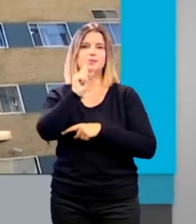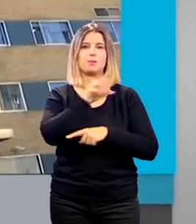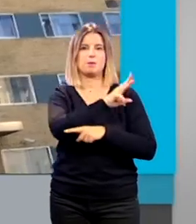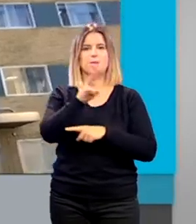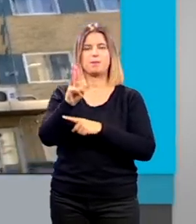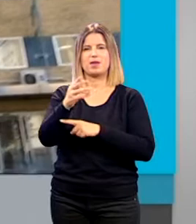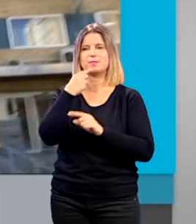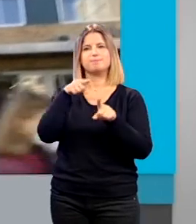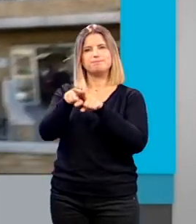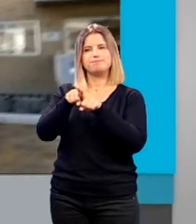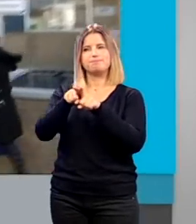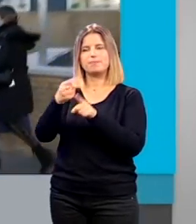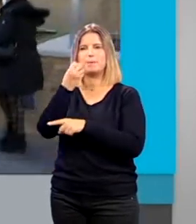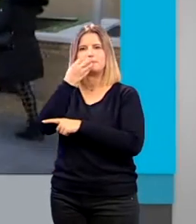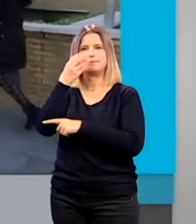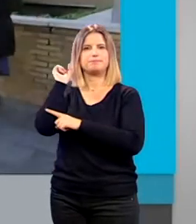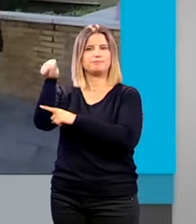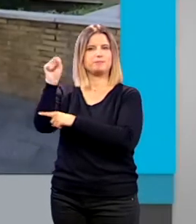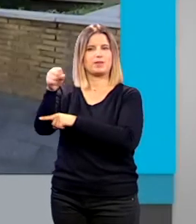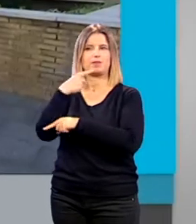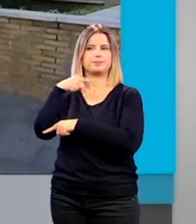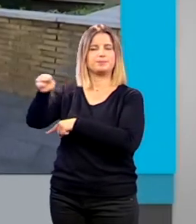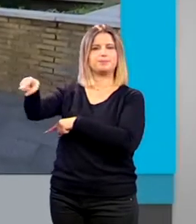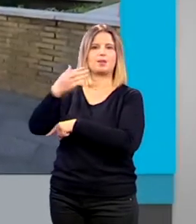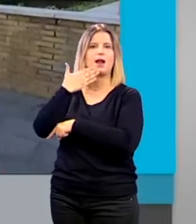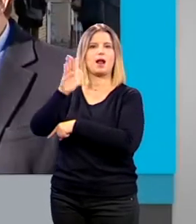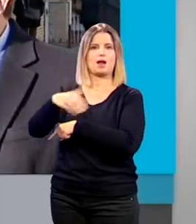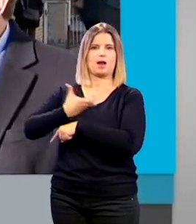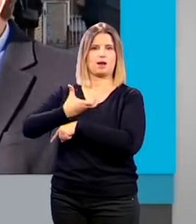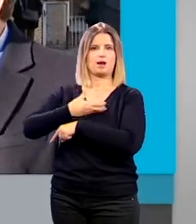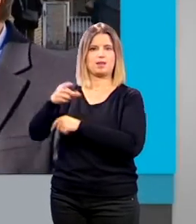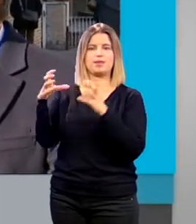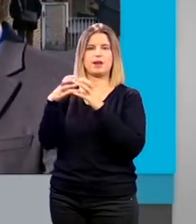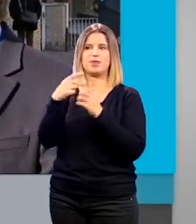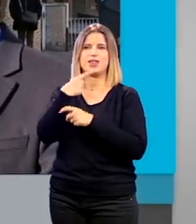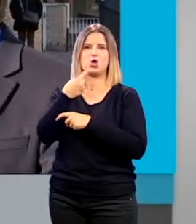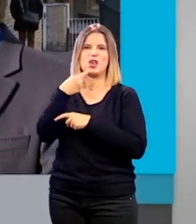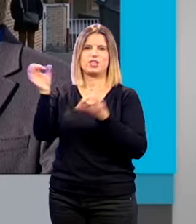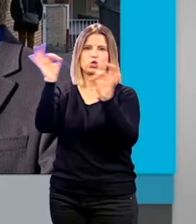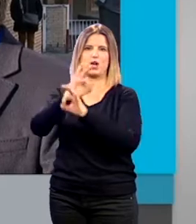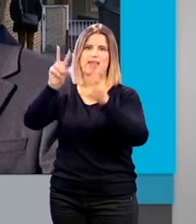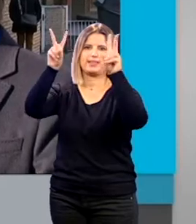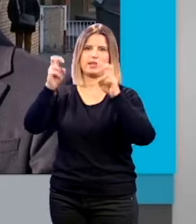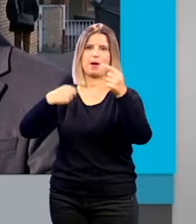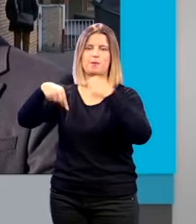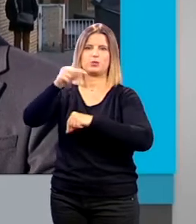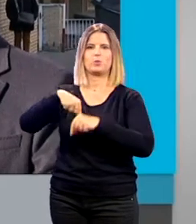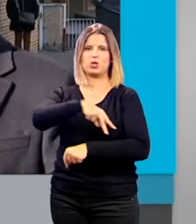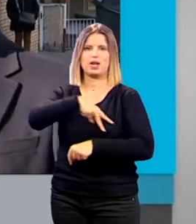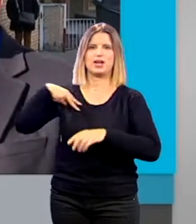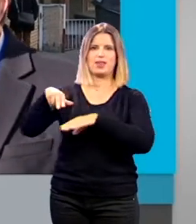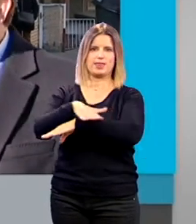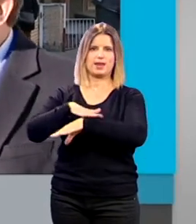oídos sordos del Partido Socialista señalando al alcalde de Granada por considerar que no ha alzado la voz ante los presupuestos generales del Estado